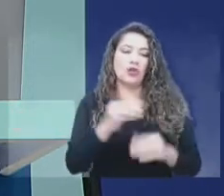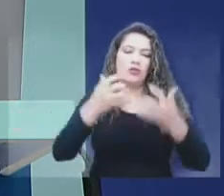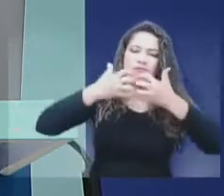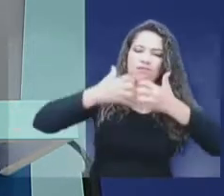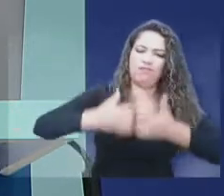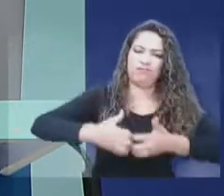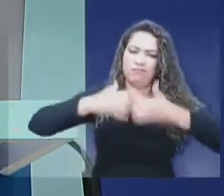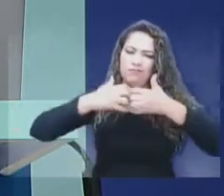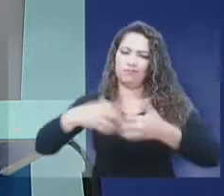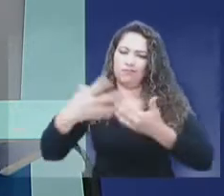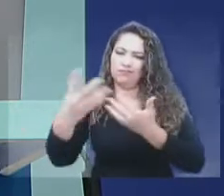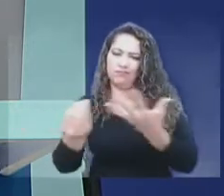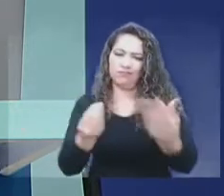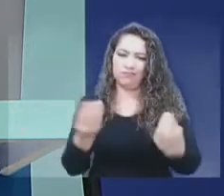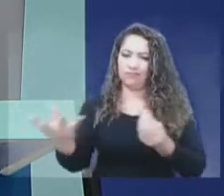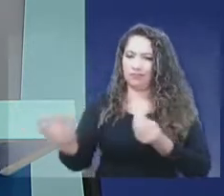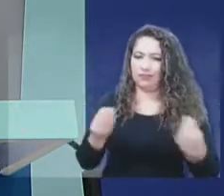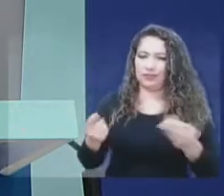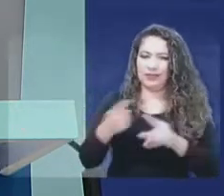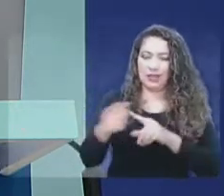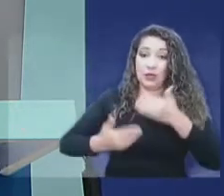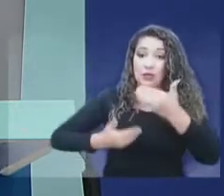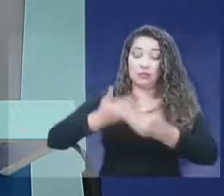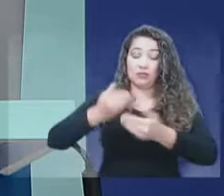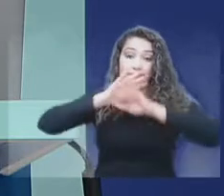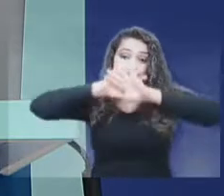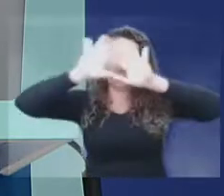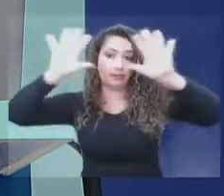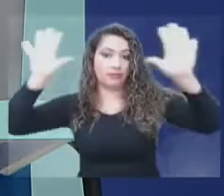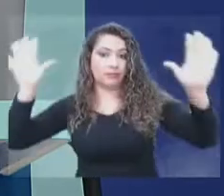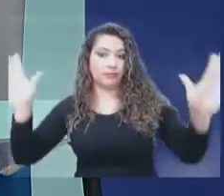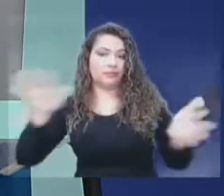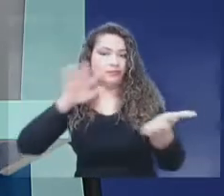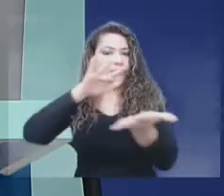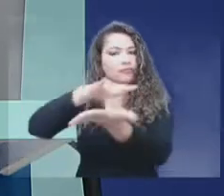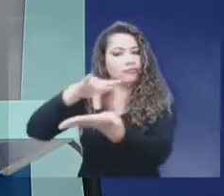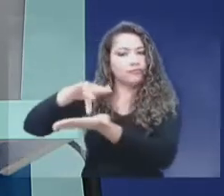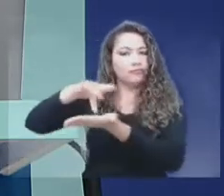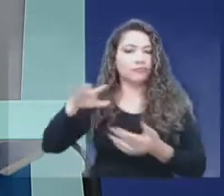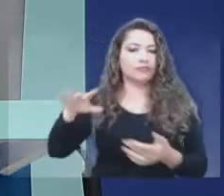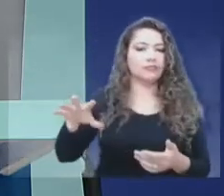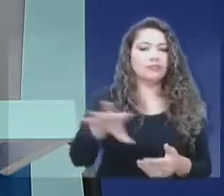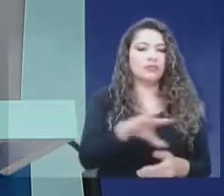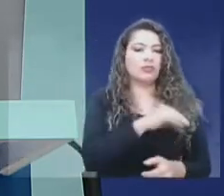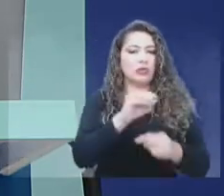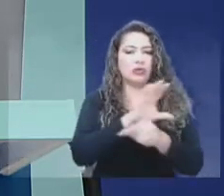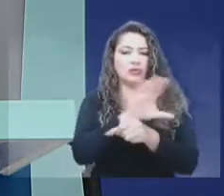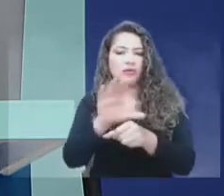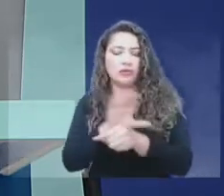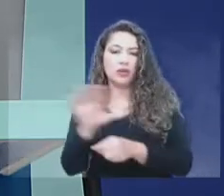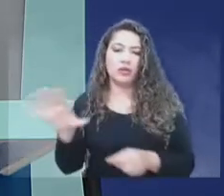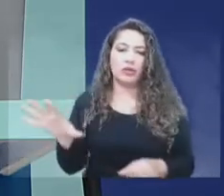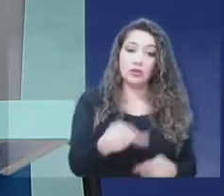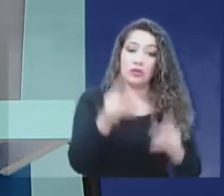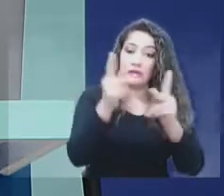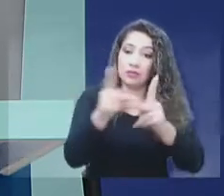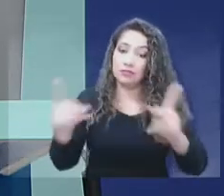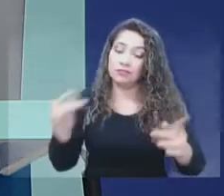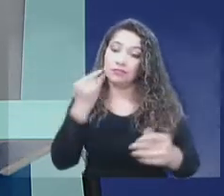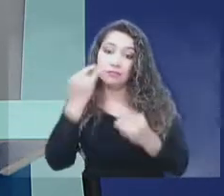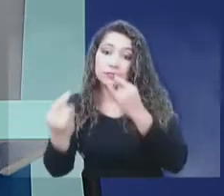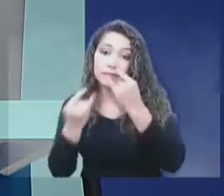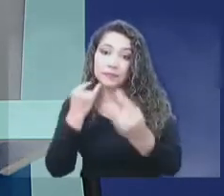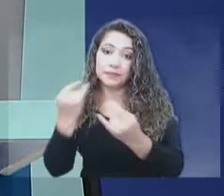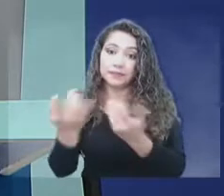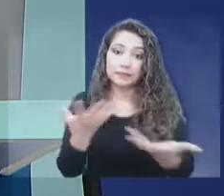transparente, un proceso de participación de toda la ciudadanía, de todos los interesados, con discusiones públicas, que